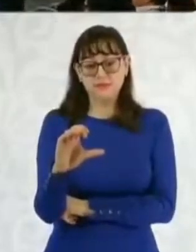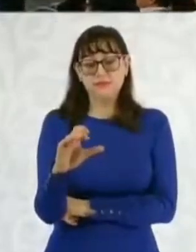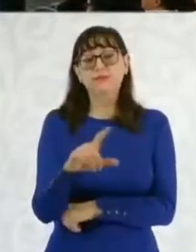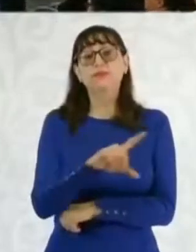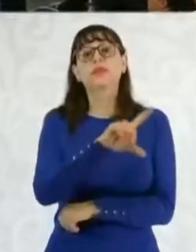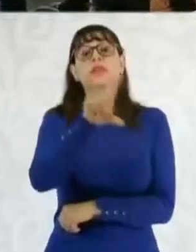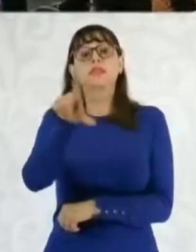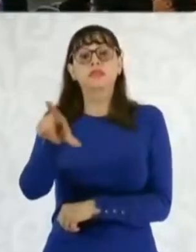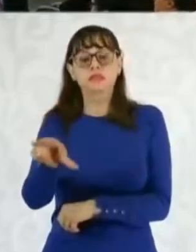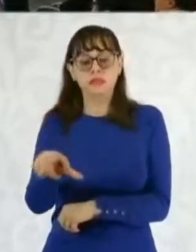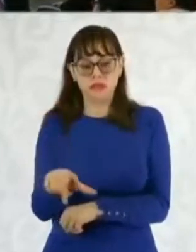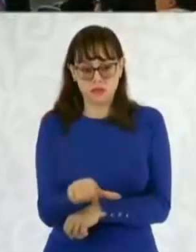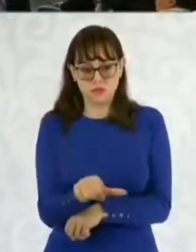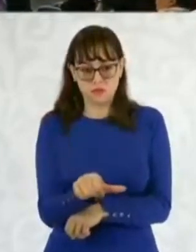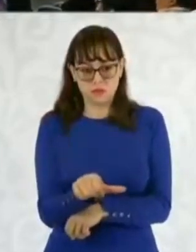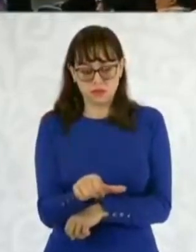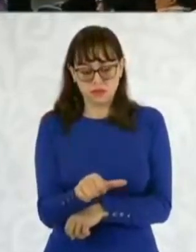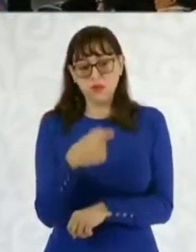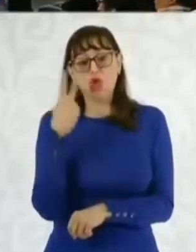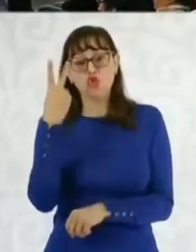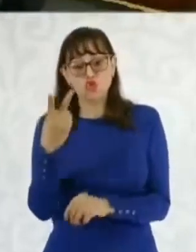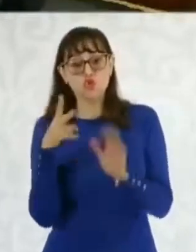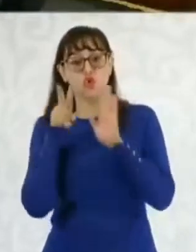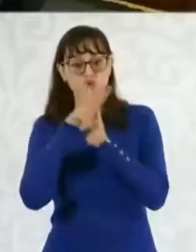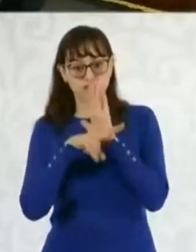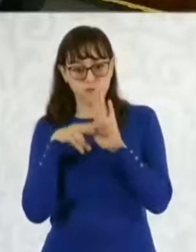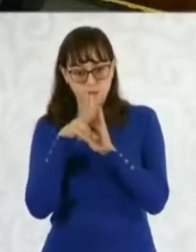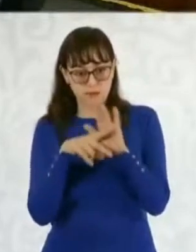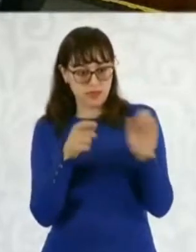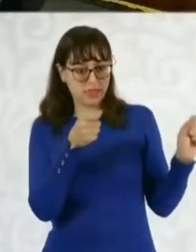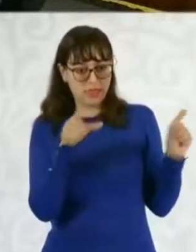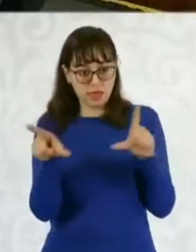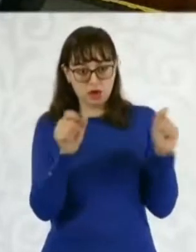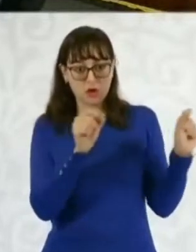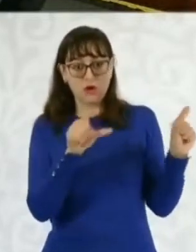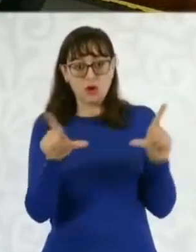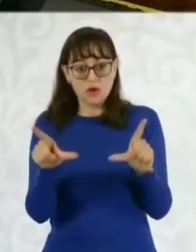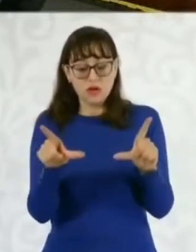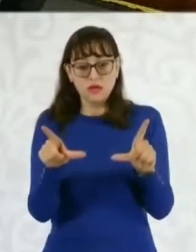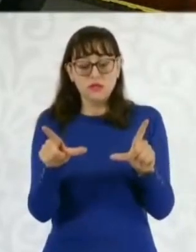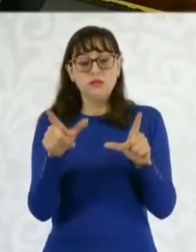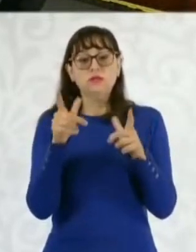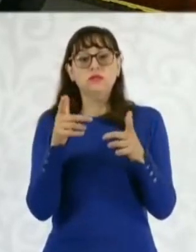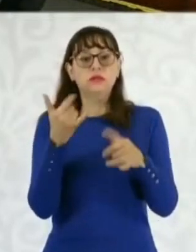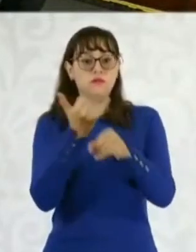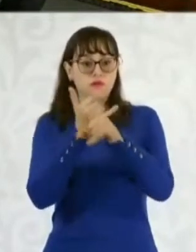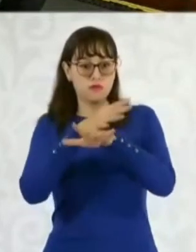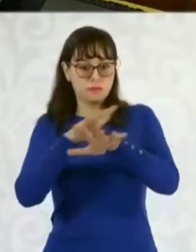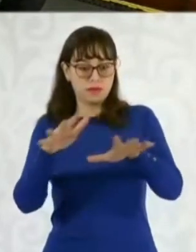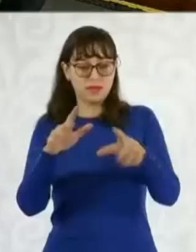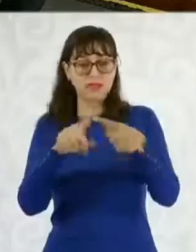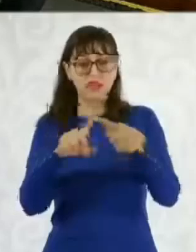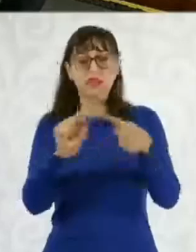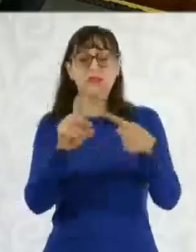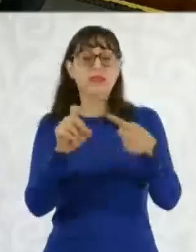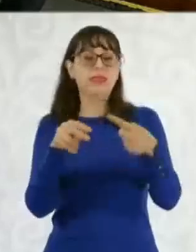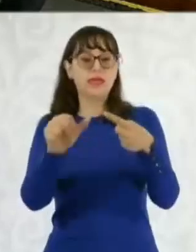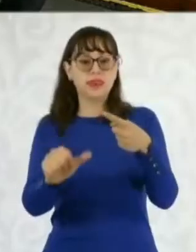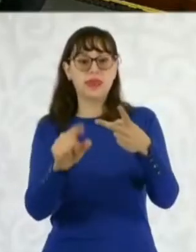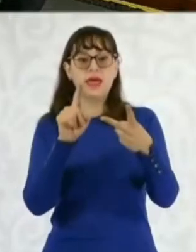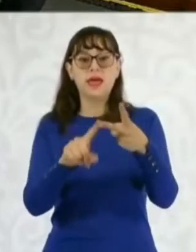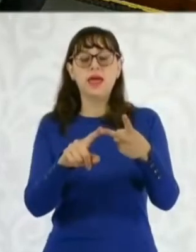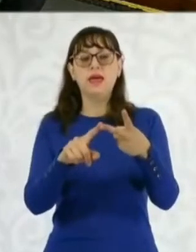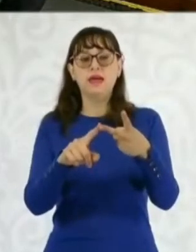después pasaremos dos videos con el informe de la Secretaría de la Defensa Nacional y de la